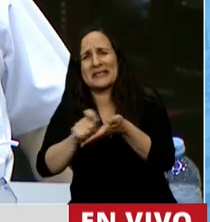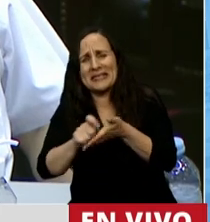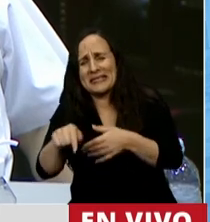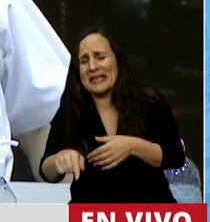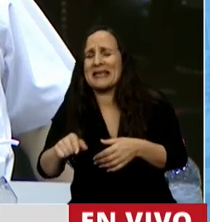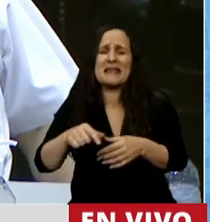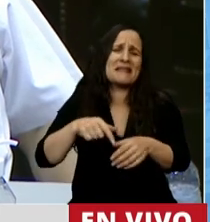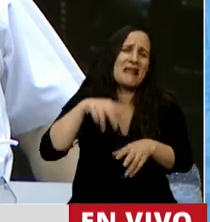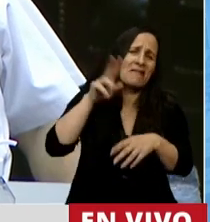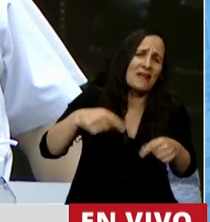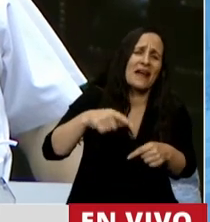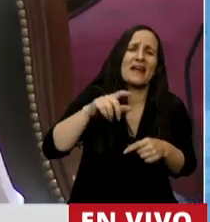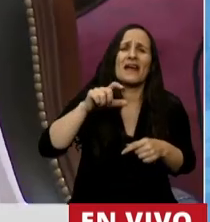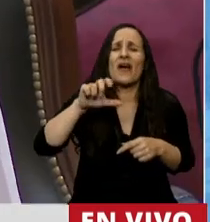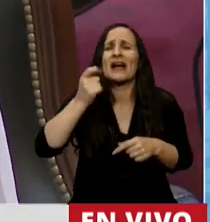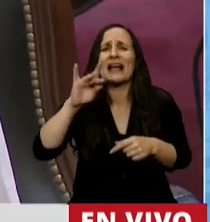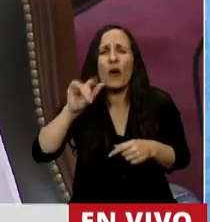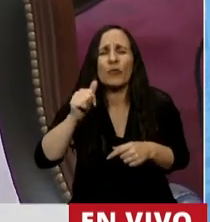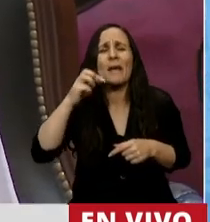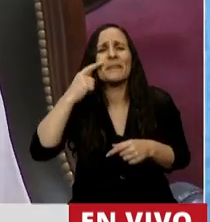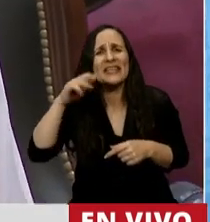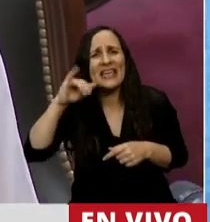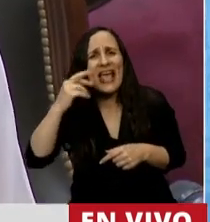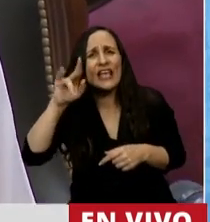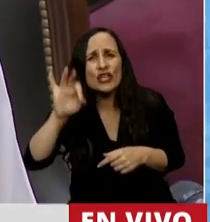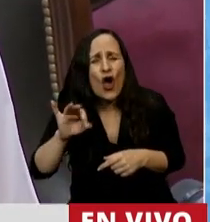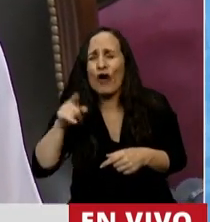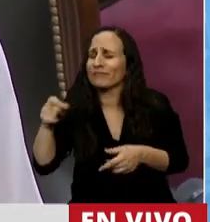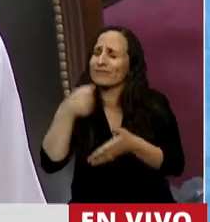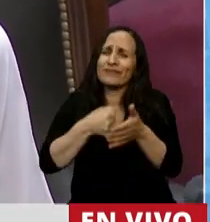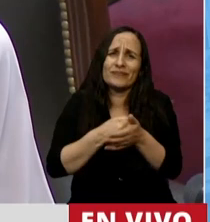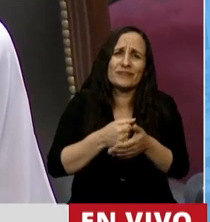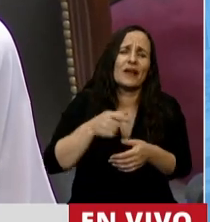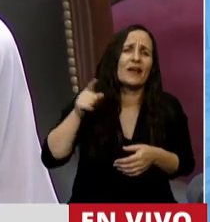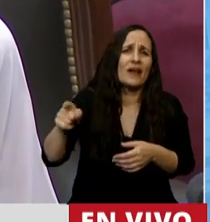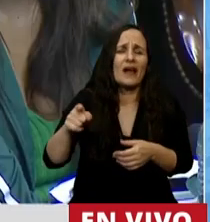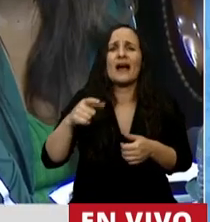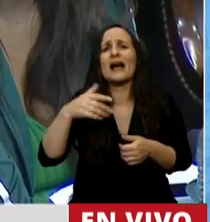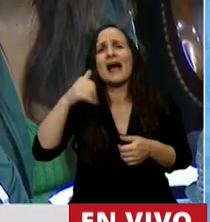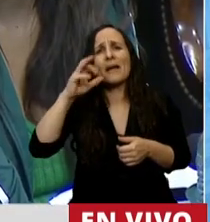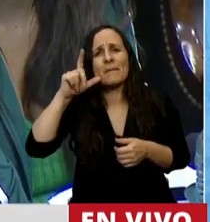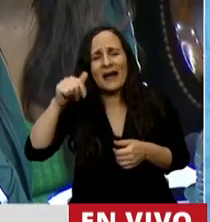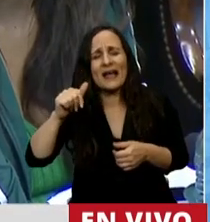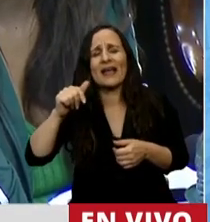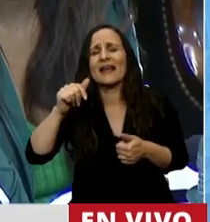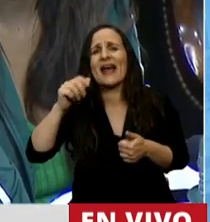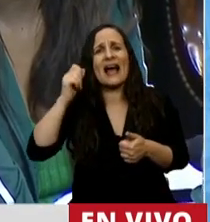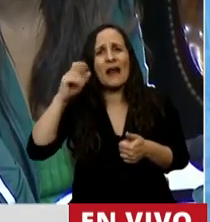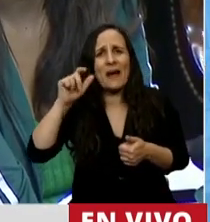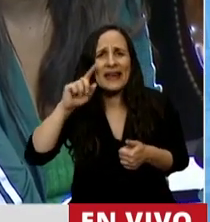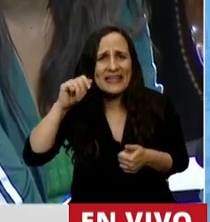artistas, a escritoras como Claudia Piñeiro que puso todo de sí. A Marcela Durrío Gamalena Galmarini que